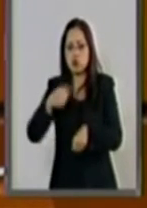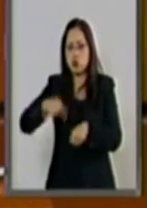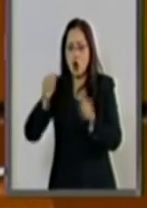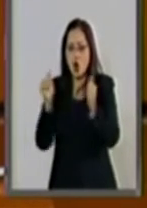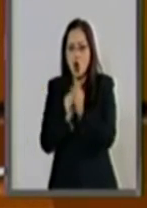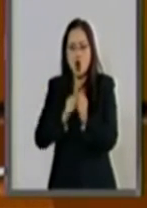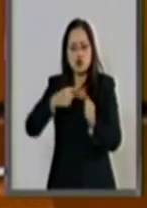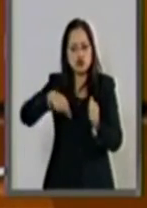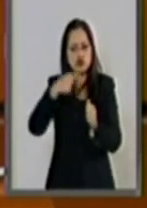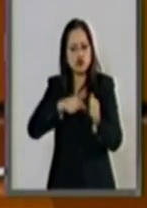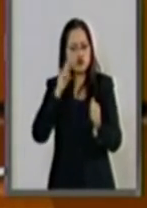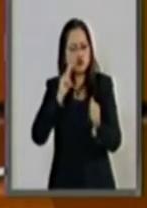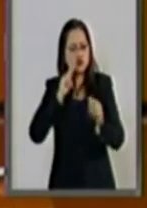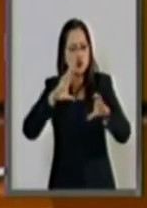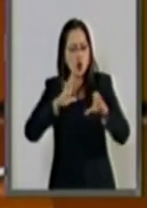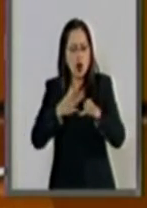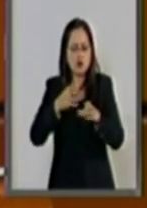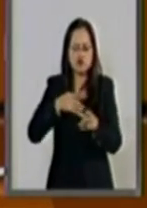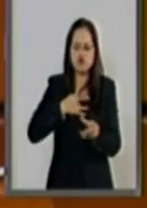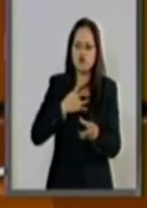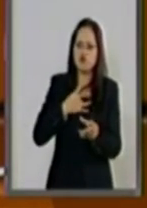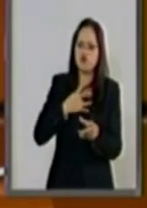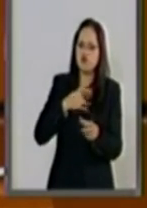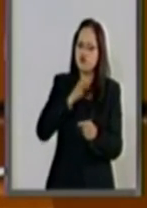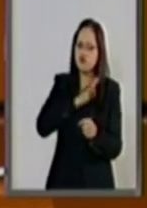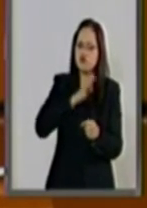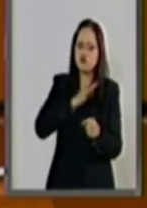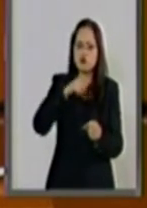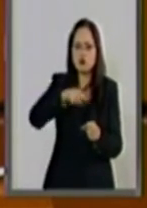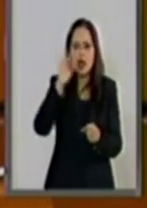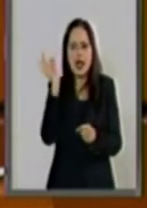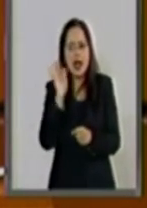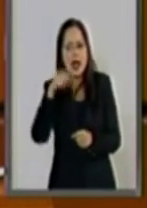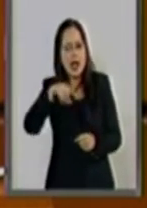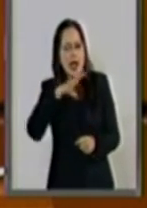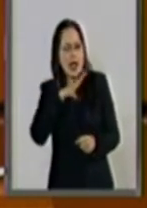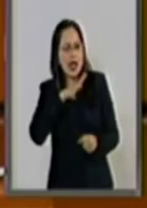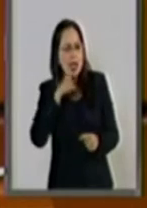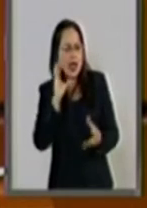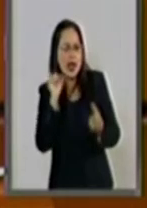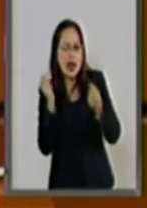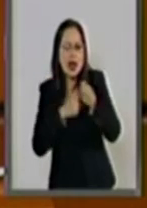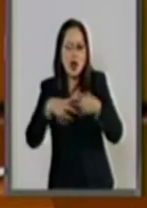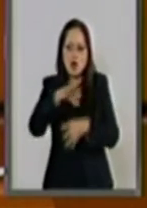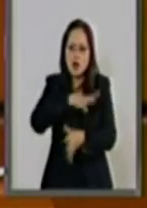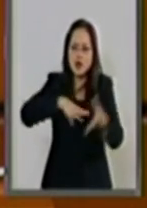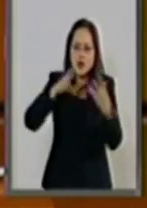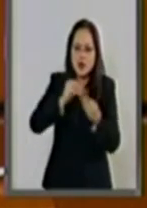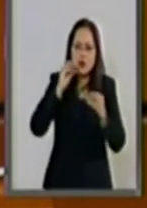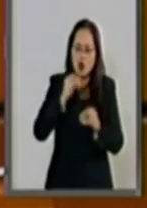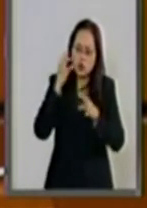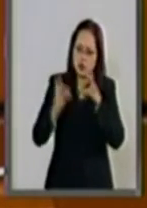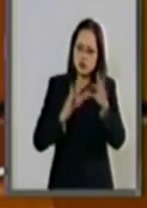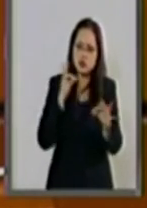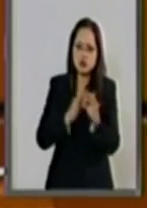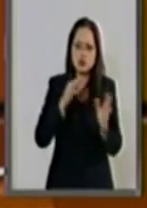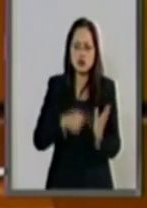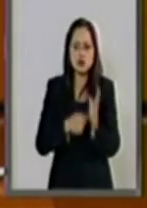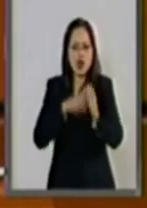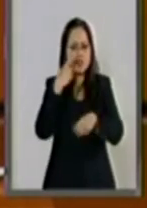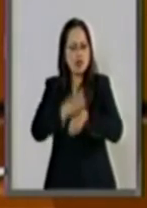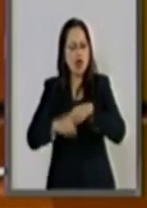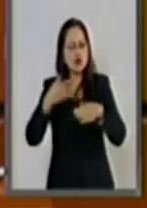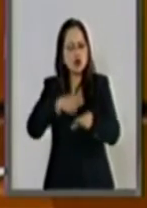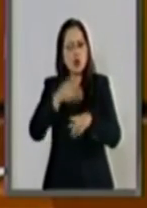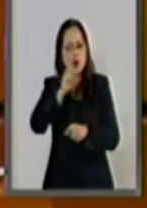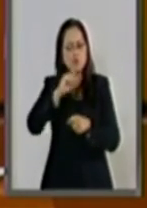aplicación de criterios de oportunidad siempre y cuando se hayan reparado o garantizado los daños causados